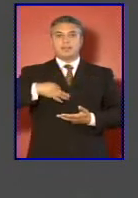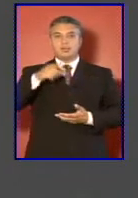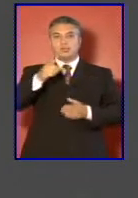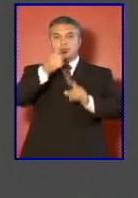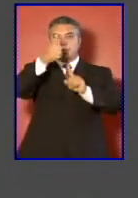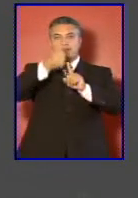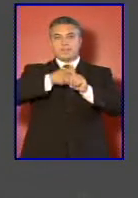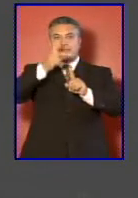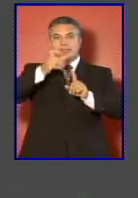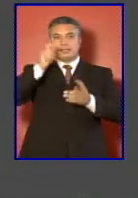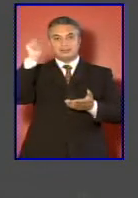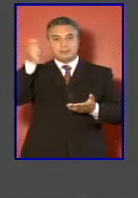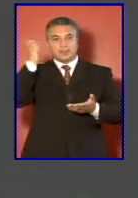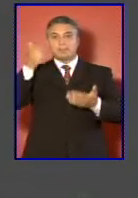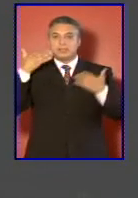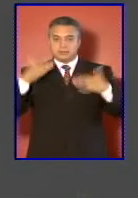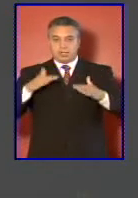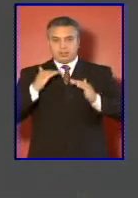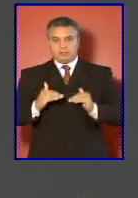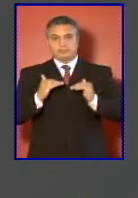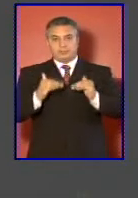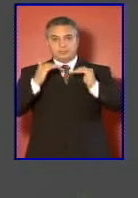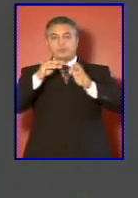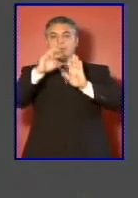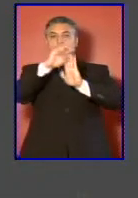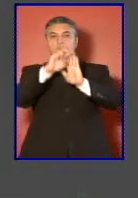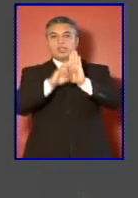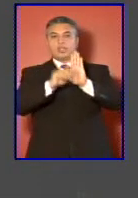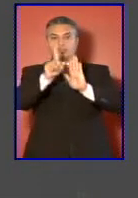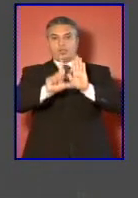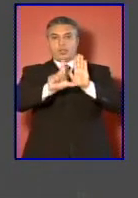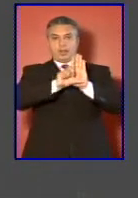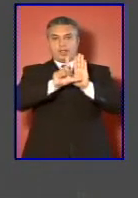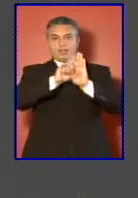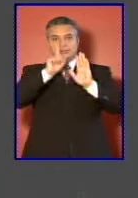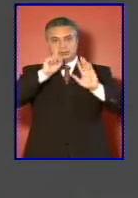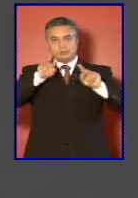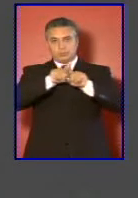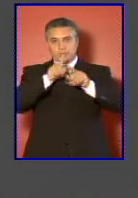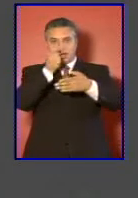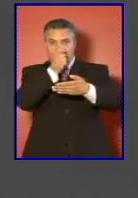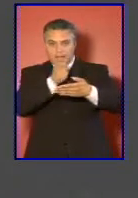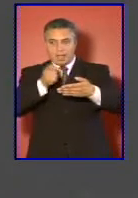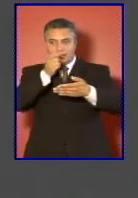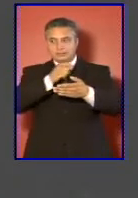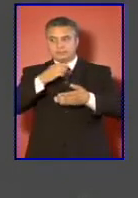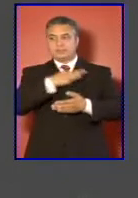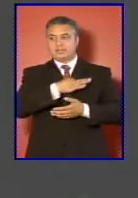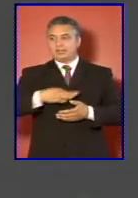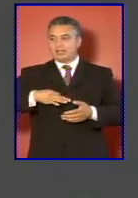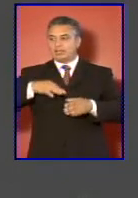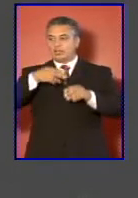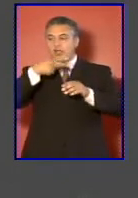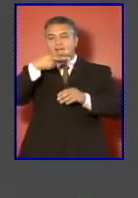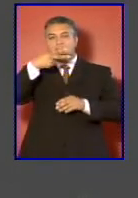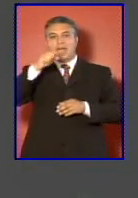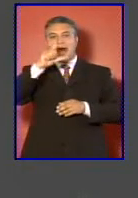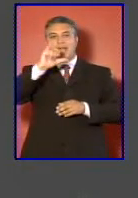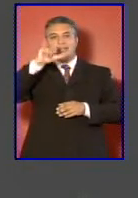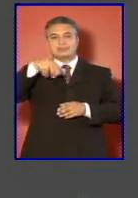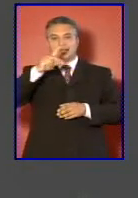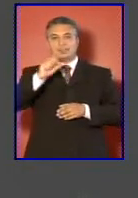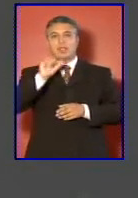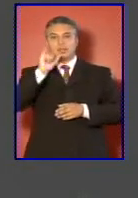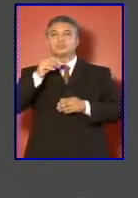y hemos elevado dicho proyecto de ley al análisis del Ministerio de Hacienda y la Secretaría General de Presidencia